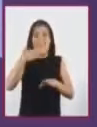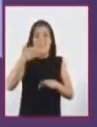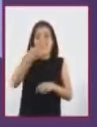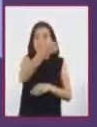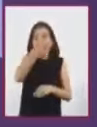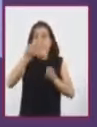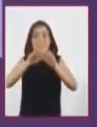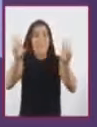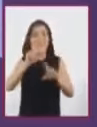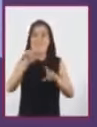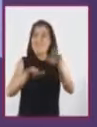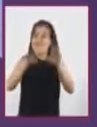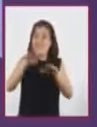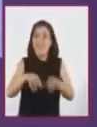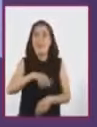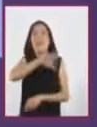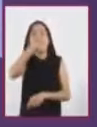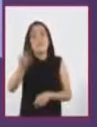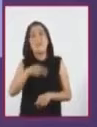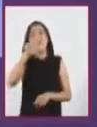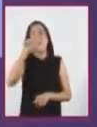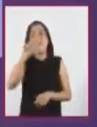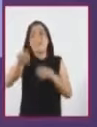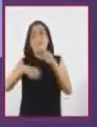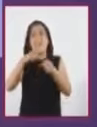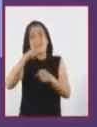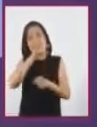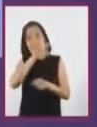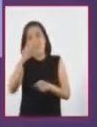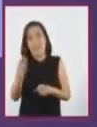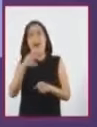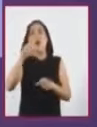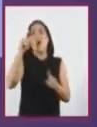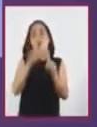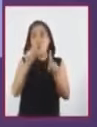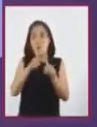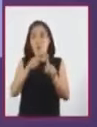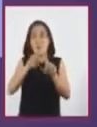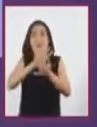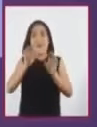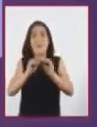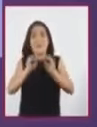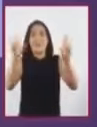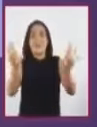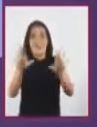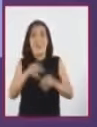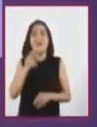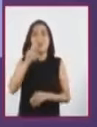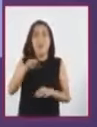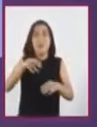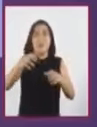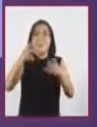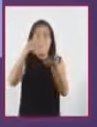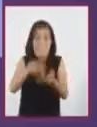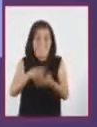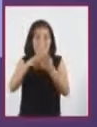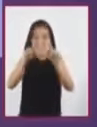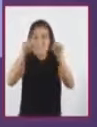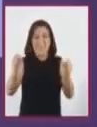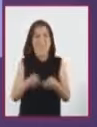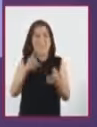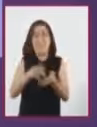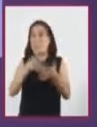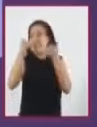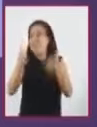Así, para la década de los 70, llega el color a la televisión. Podemos mencionar que el peso de ellos superaba los